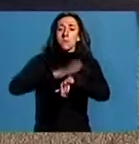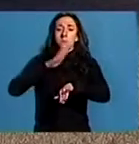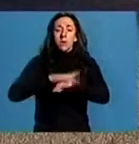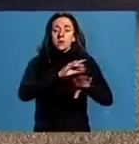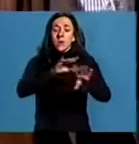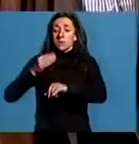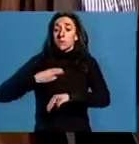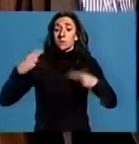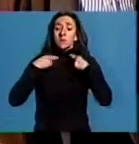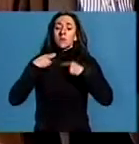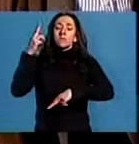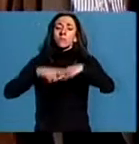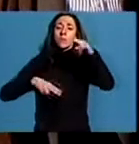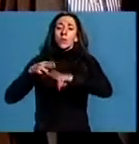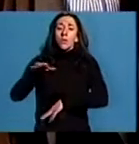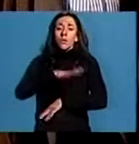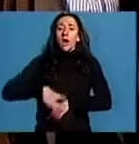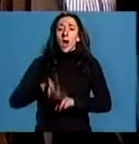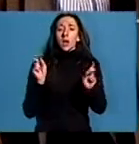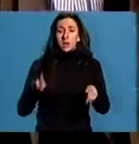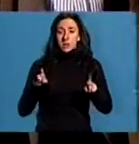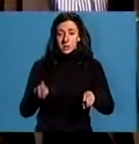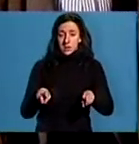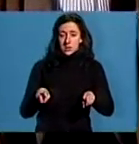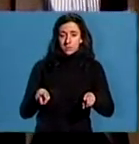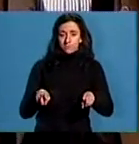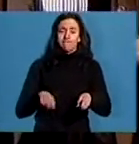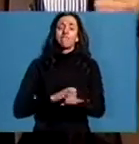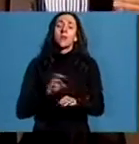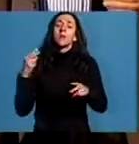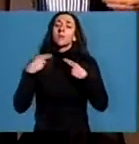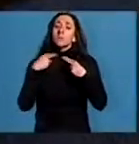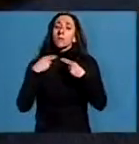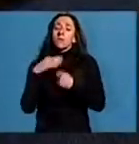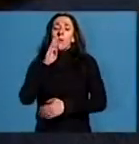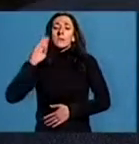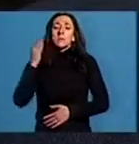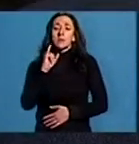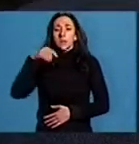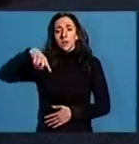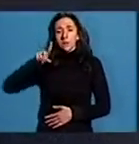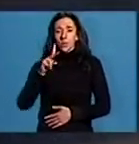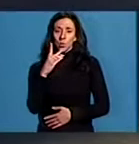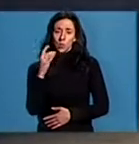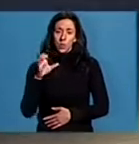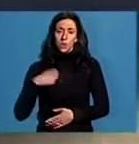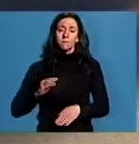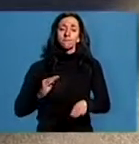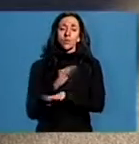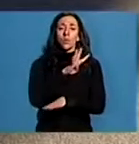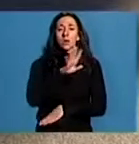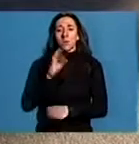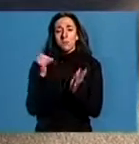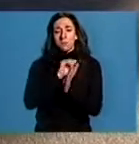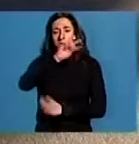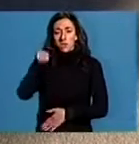Deputación construirá un área de descanso no lugar de paraxes. Organismo Provincial, a través do Inludes, financiará con 55.000 euros